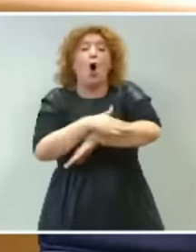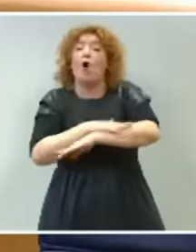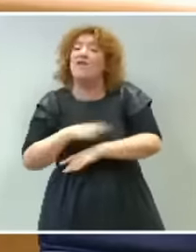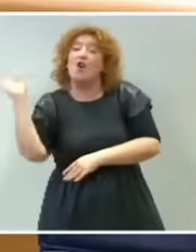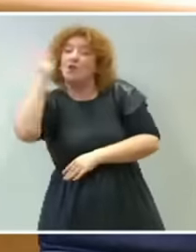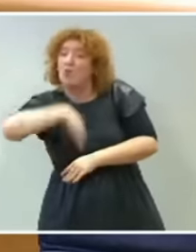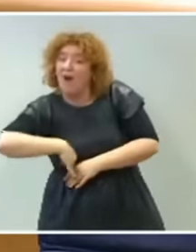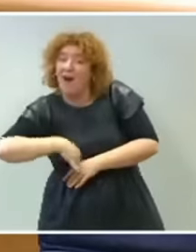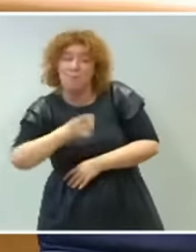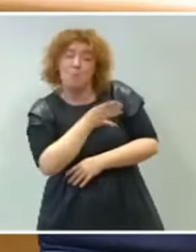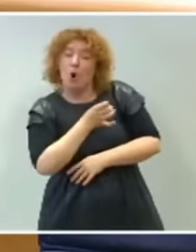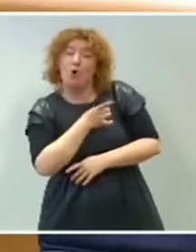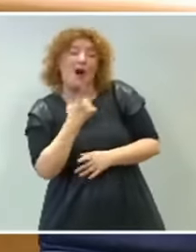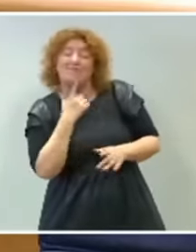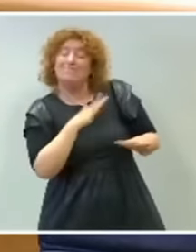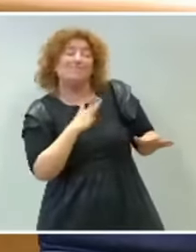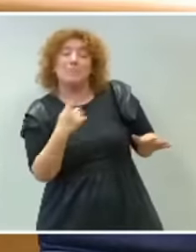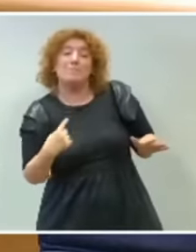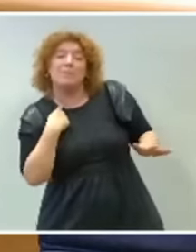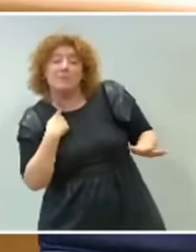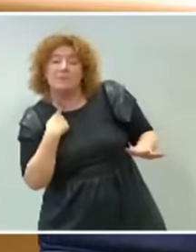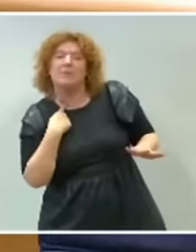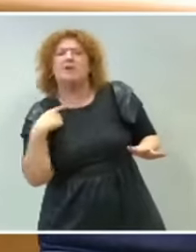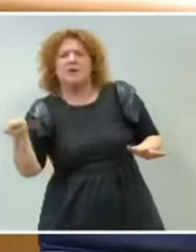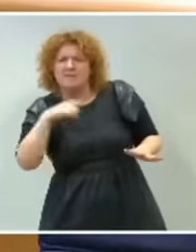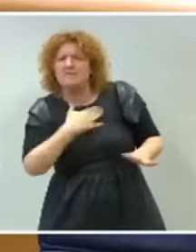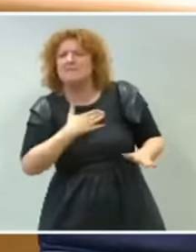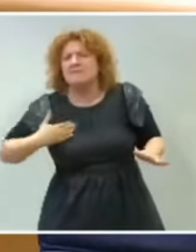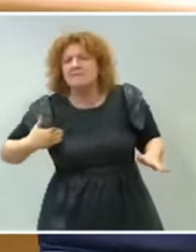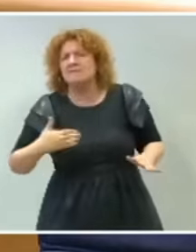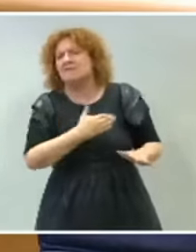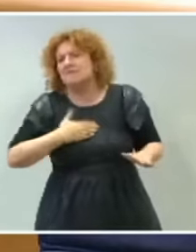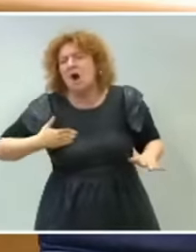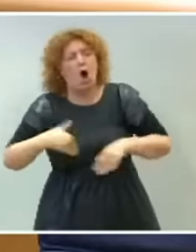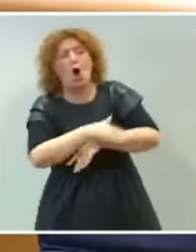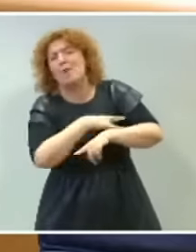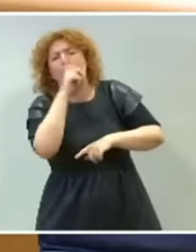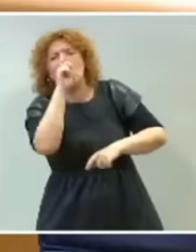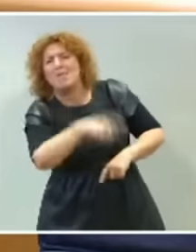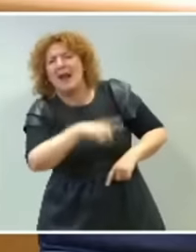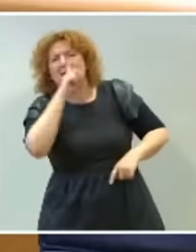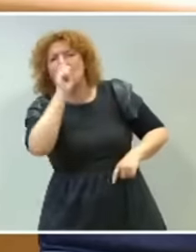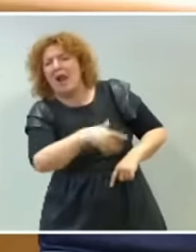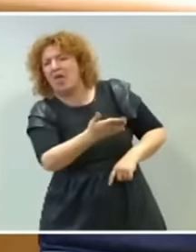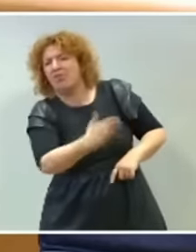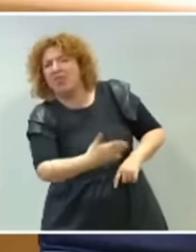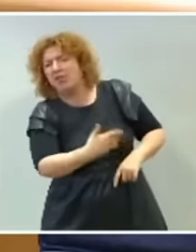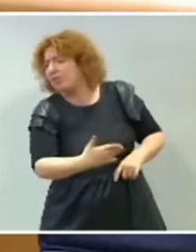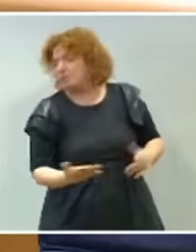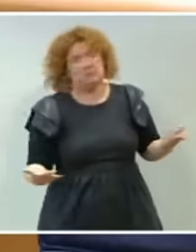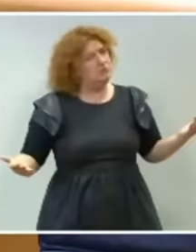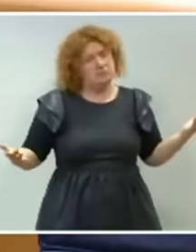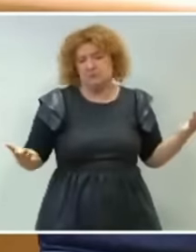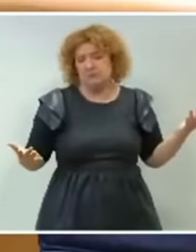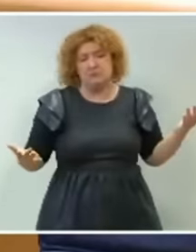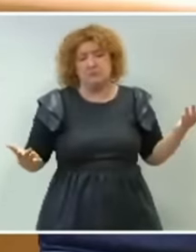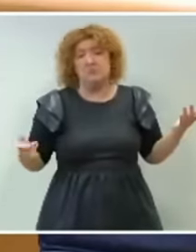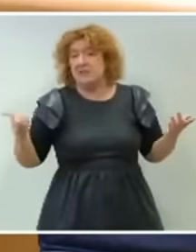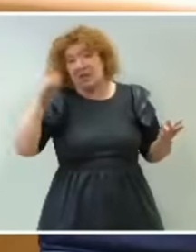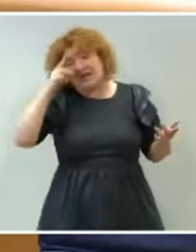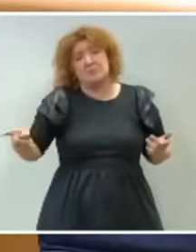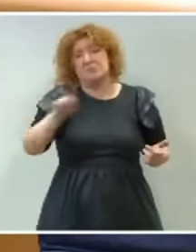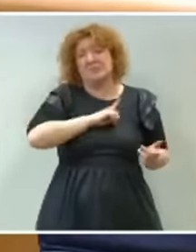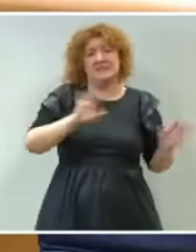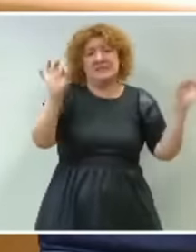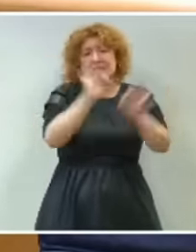en Moncloa, consideran permanentemente que el Gobierno es ilegítimo y, como no respetan